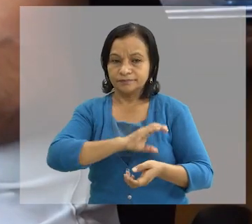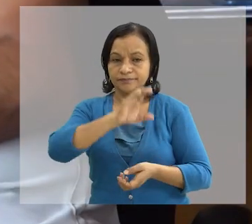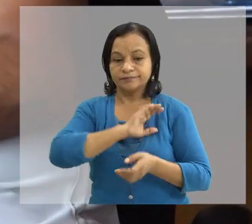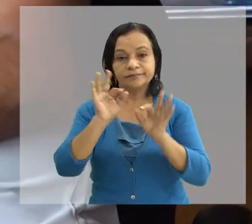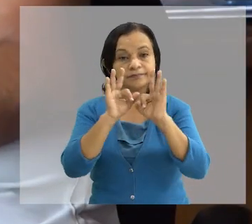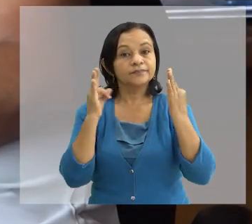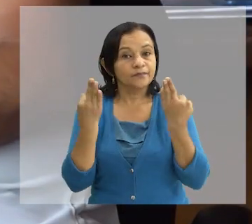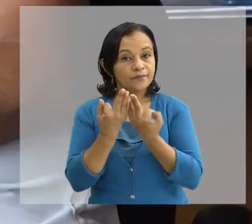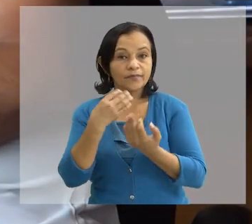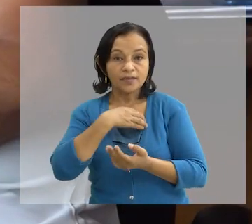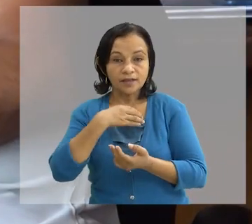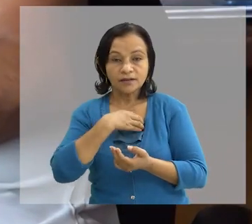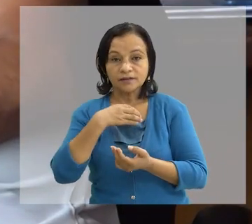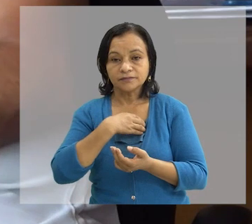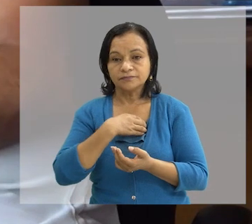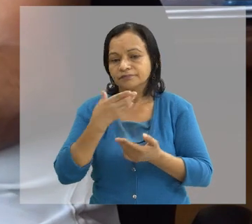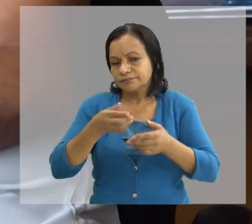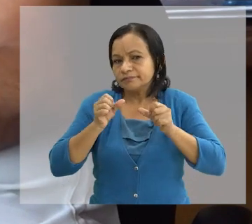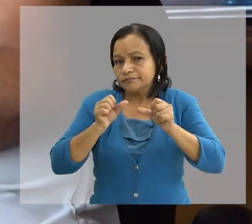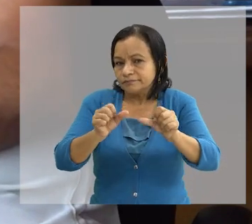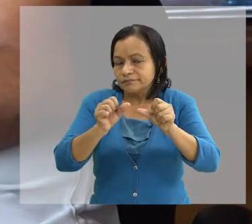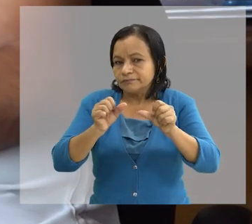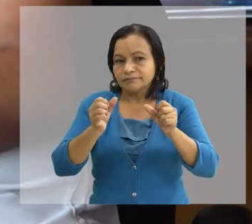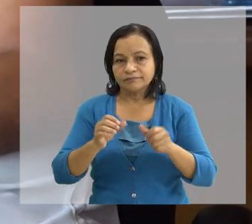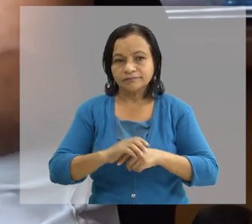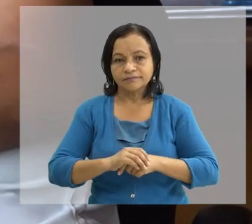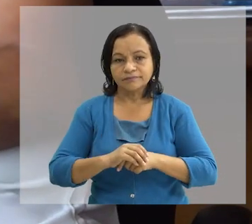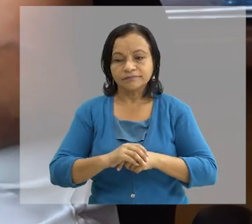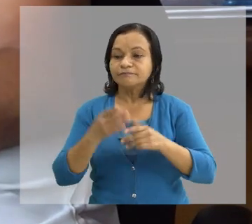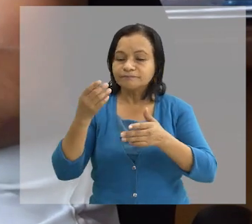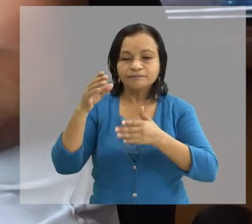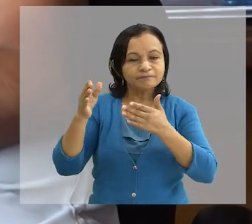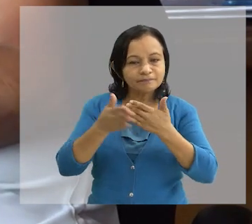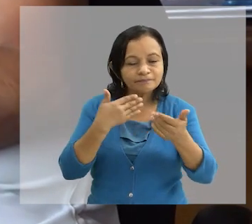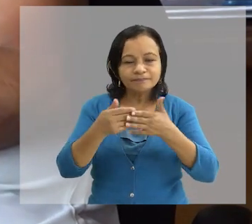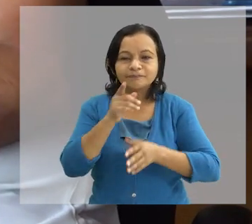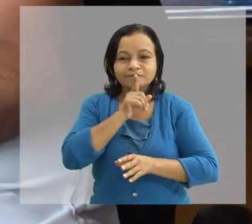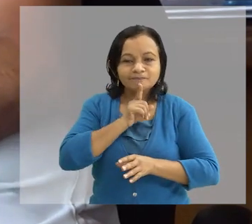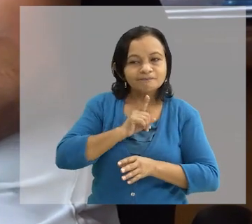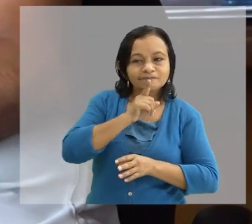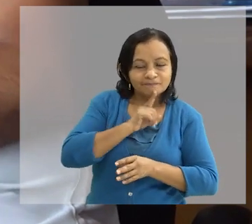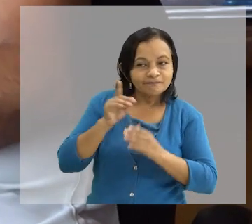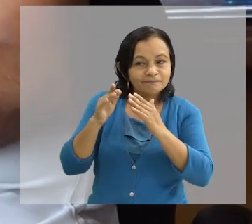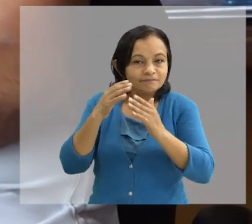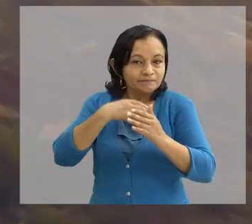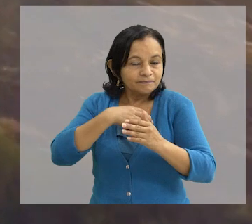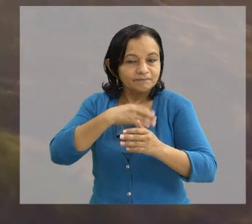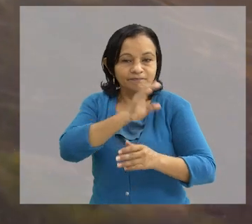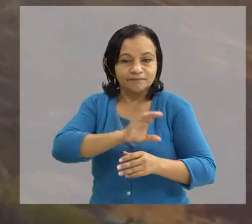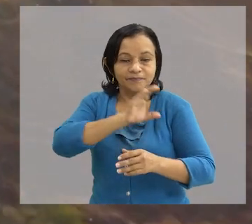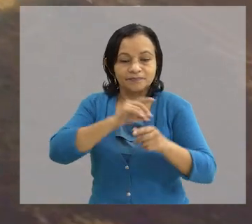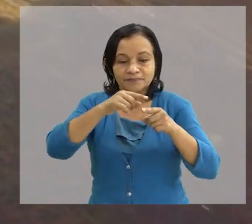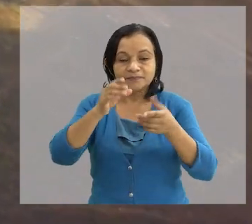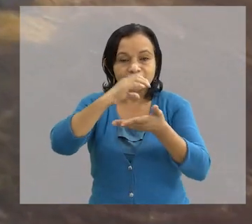familia, ahí estamos, pues, soportamos, como dicen, en los vientos Porque es una característica allá